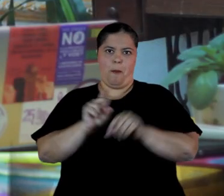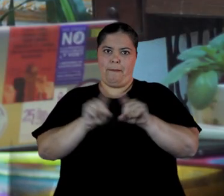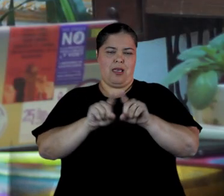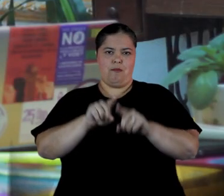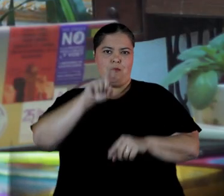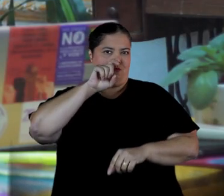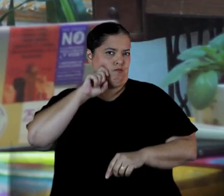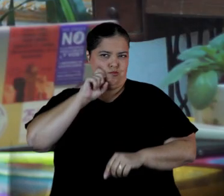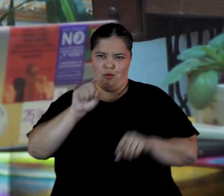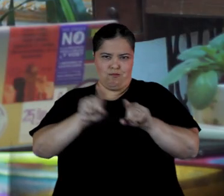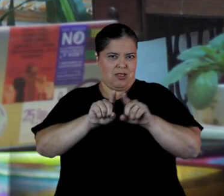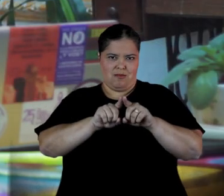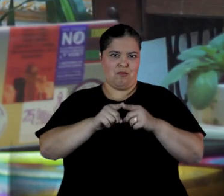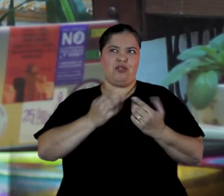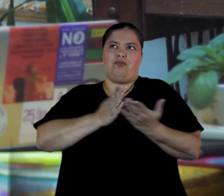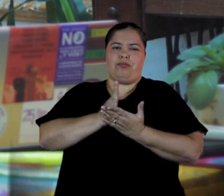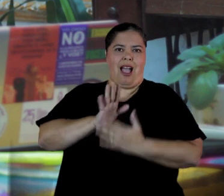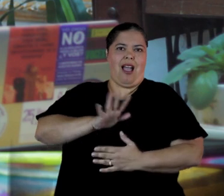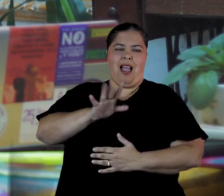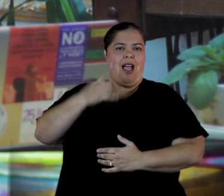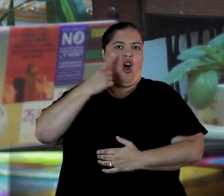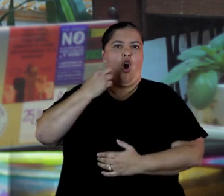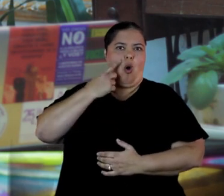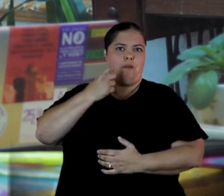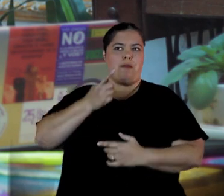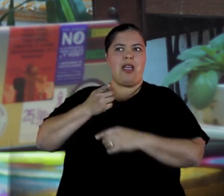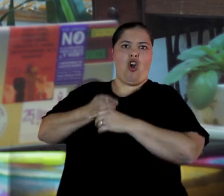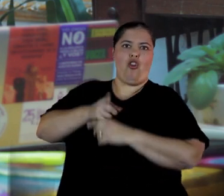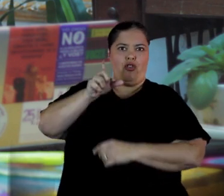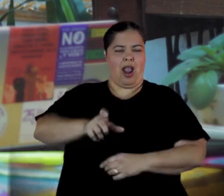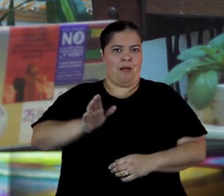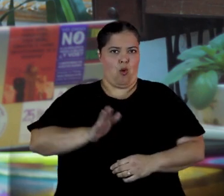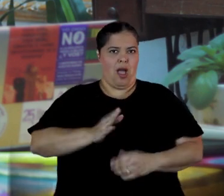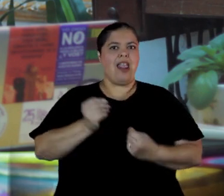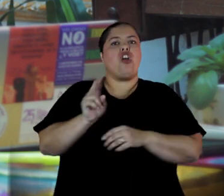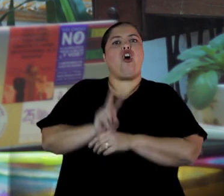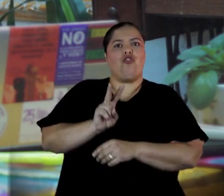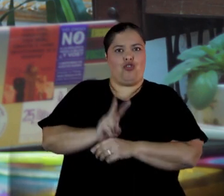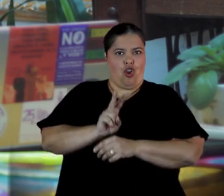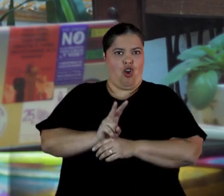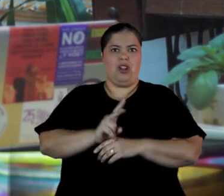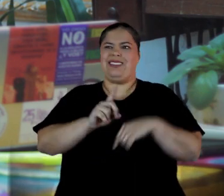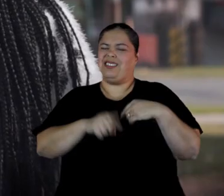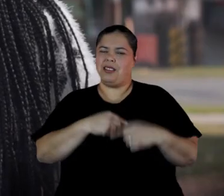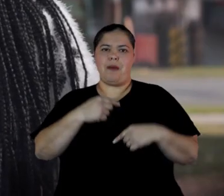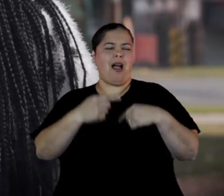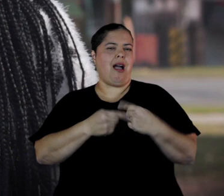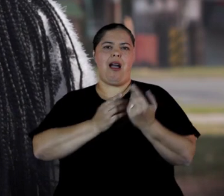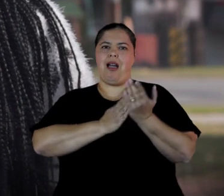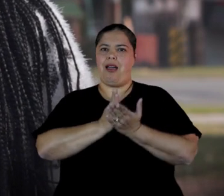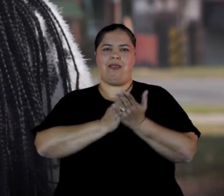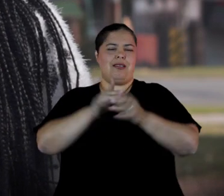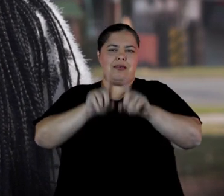ese machismo que ejercen los hombres hacia las mujeres y ese control y esa violencia sistemática que tienen hacia ellas.